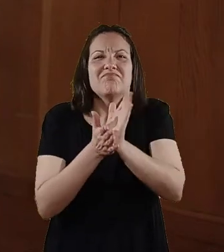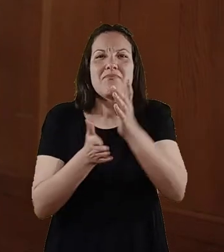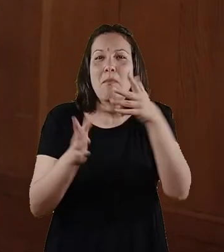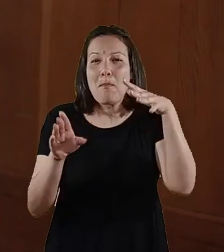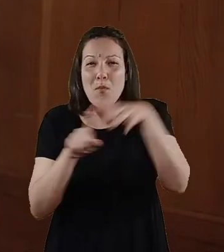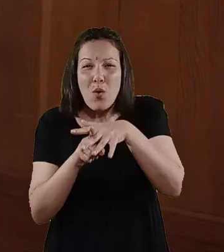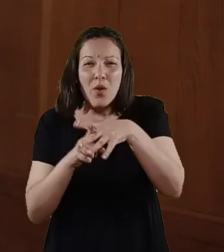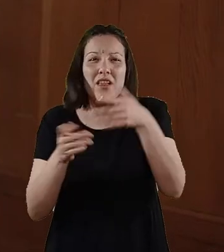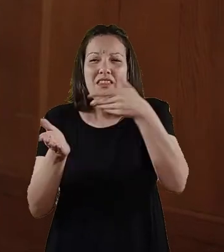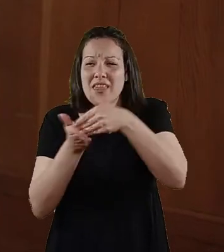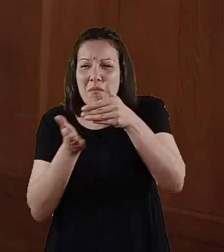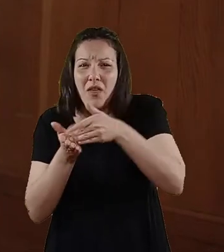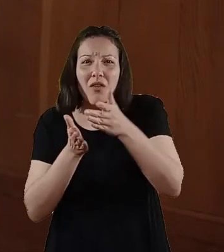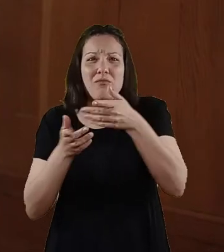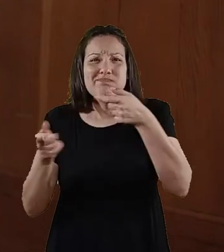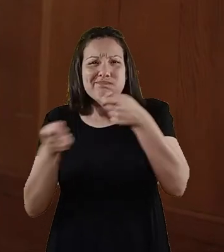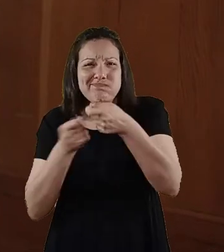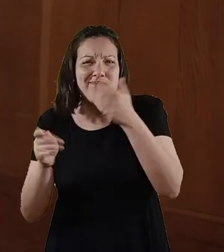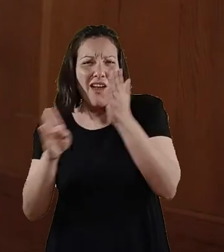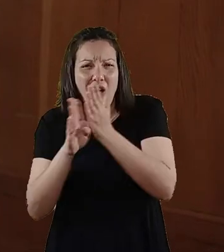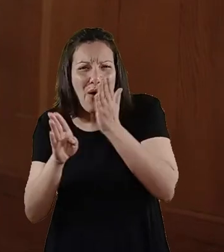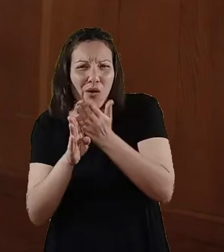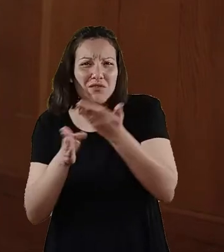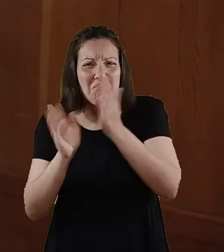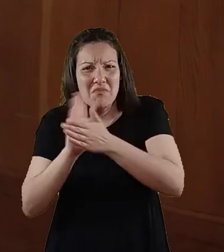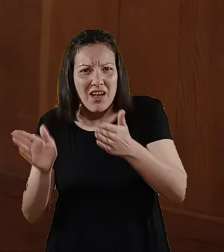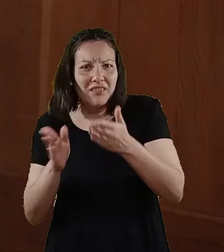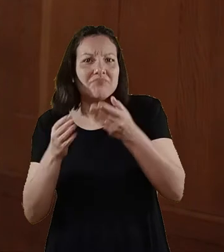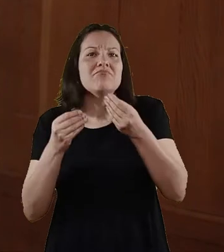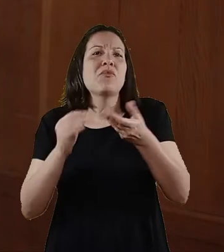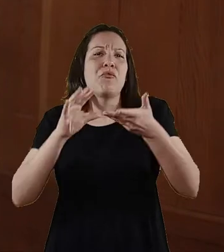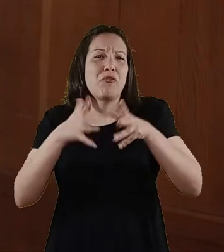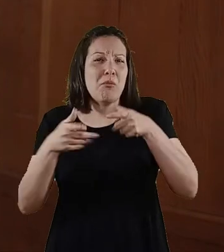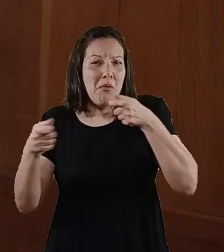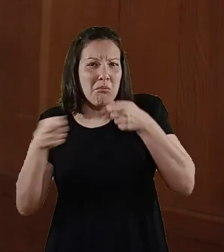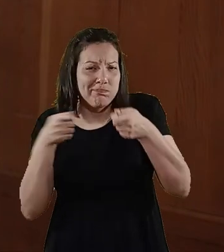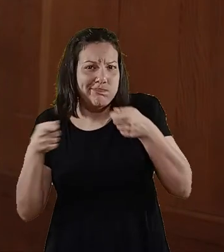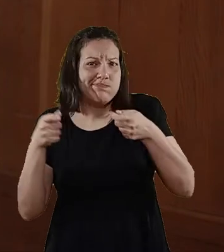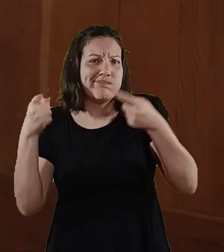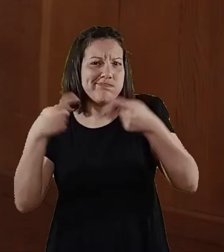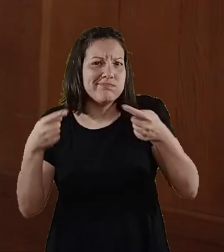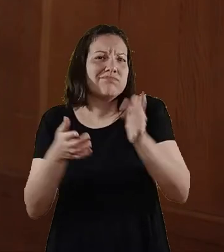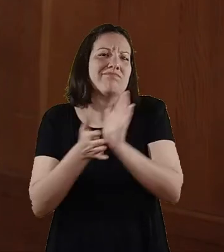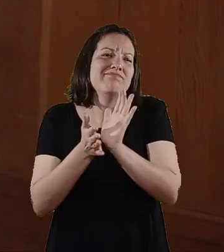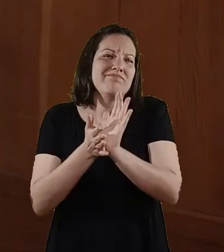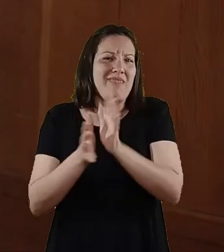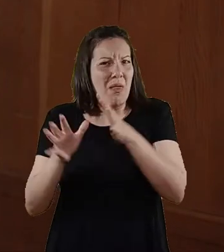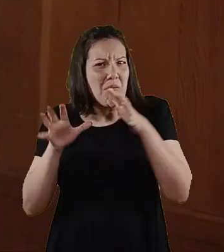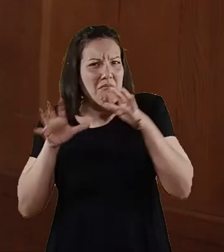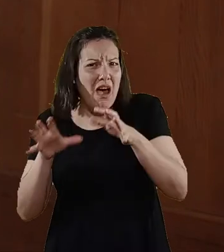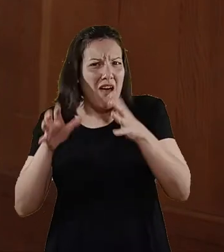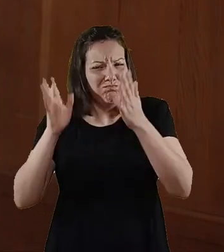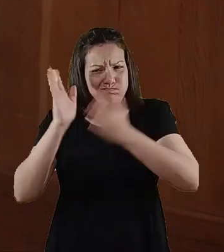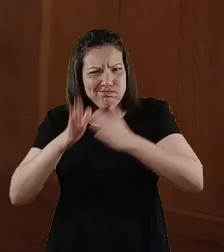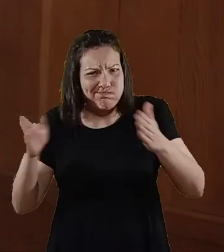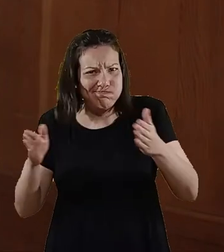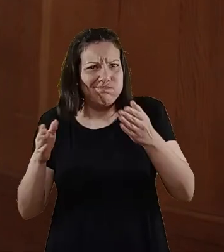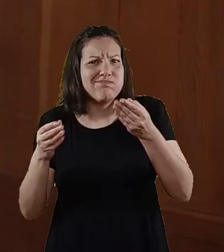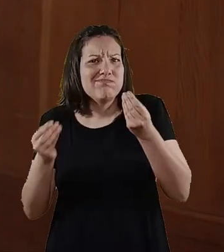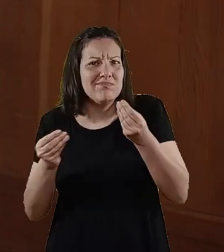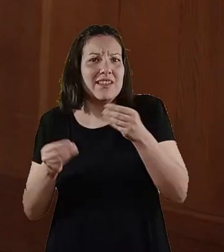burla, la discriminación, es decir, la utilización de distintos métodos agresivos para